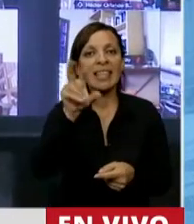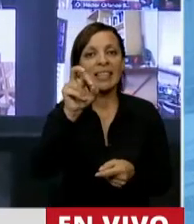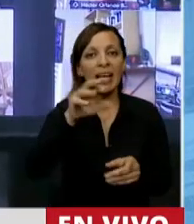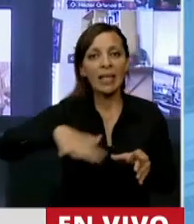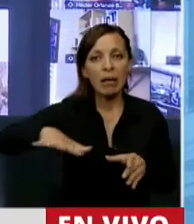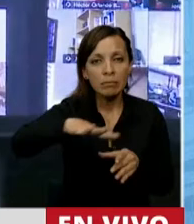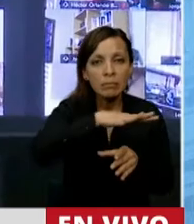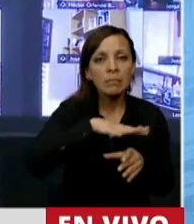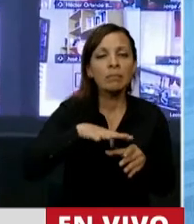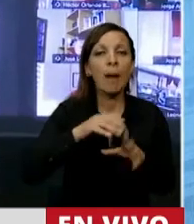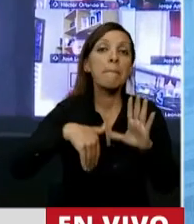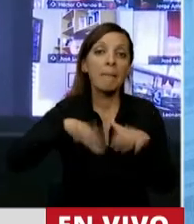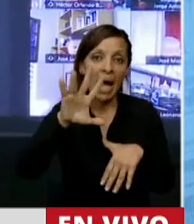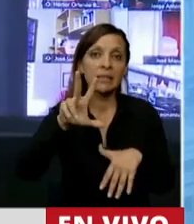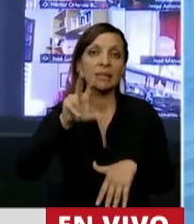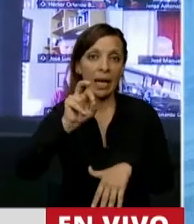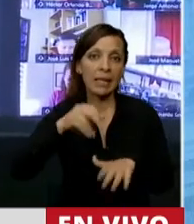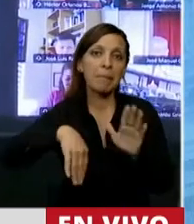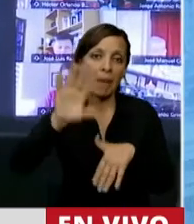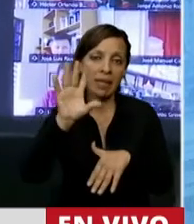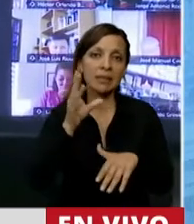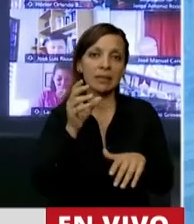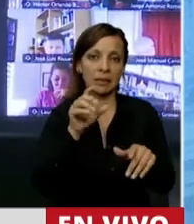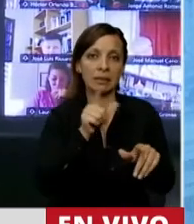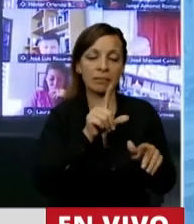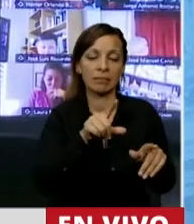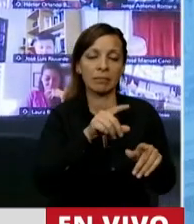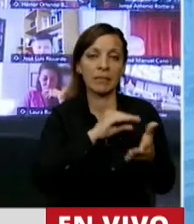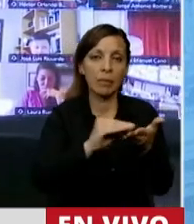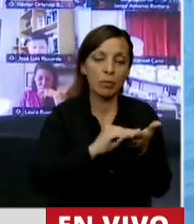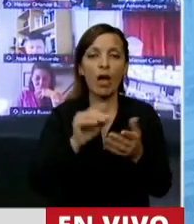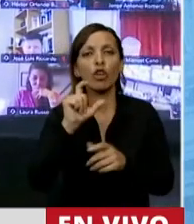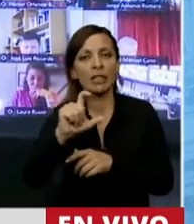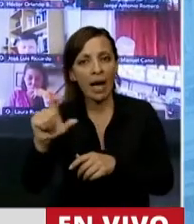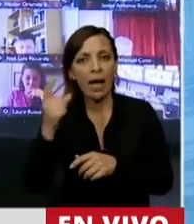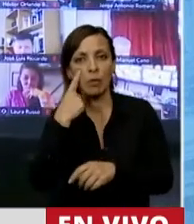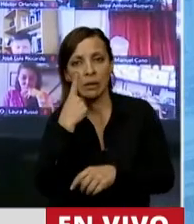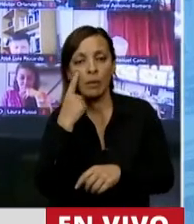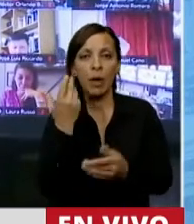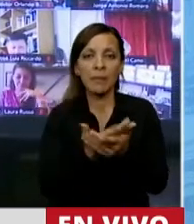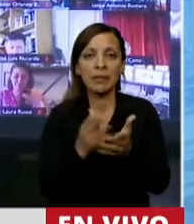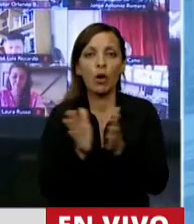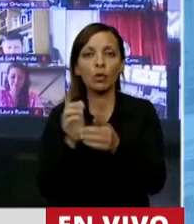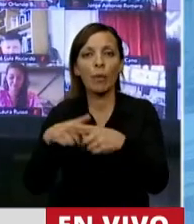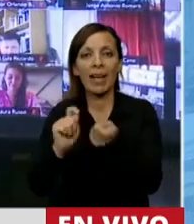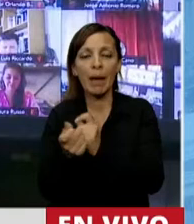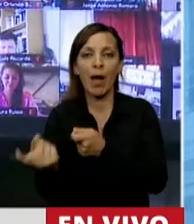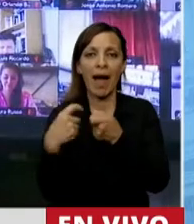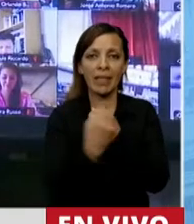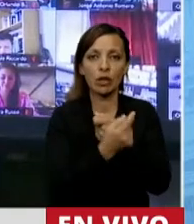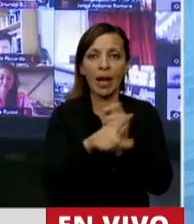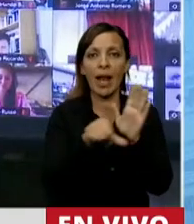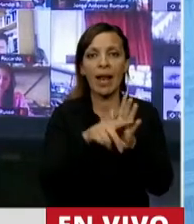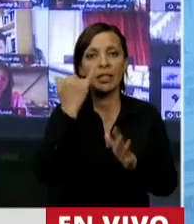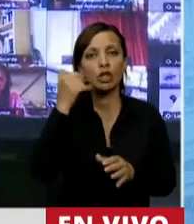localidades, a las más de 30 legislaturas y concejales que presentaron desde Juntos por el Cambio la adhesión a la ley Yolanda, o que ya la